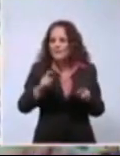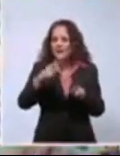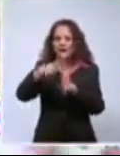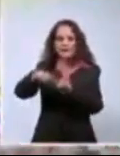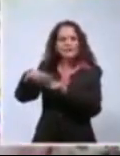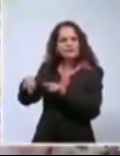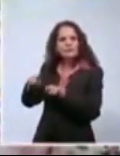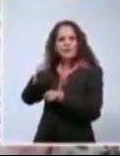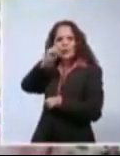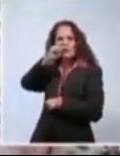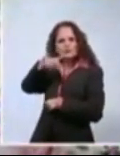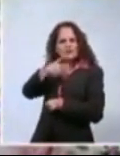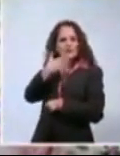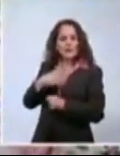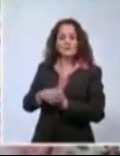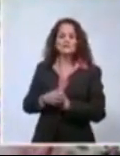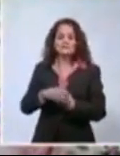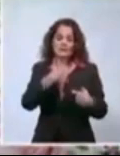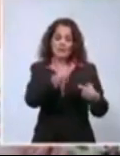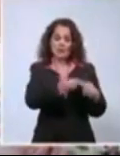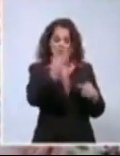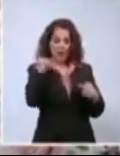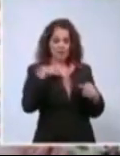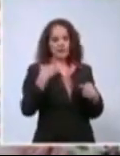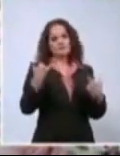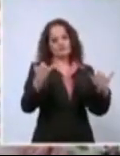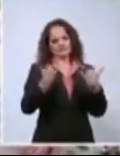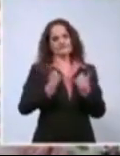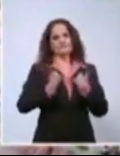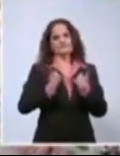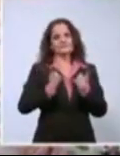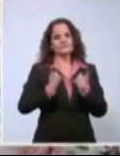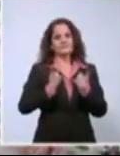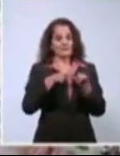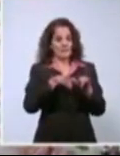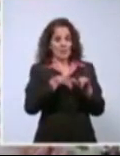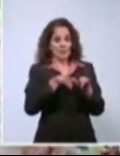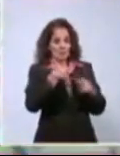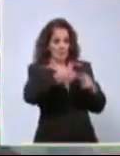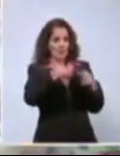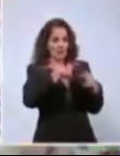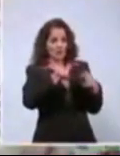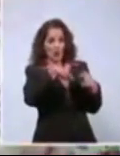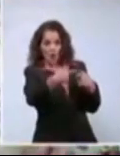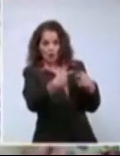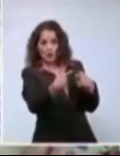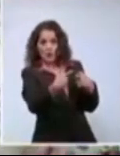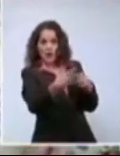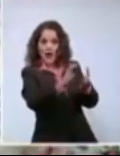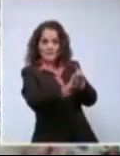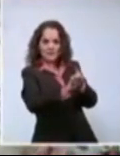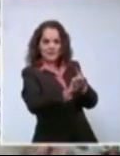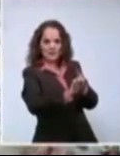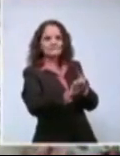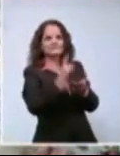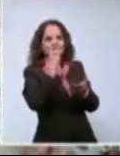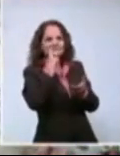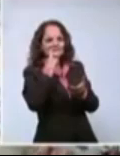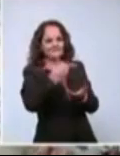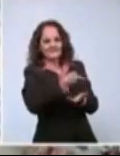Alice, el que era mi esposo. Por quien yo no conozco, por quien yo conozco al historico. Que él había comprado esas